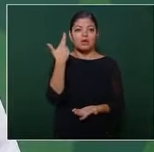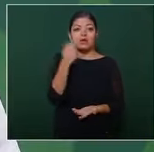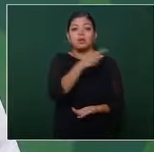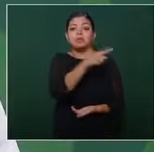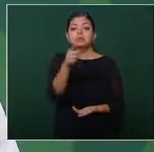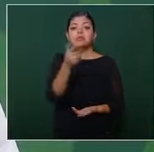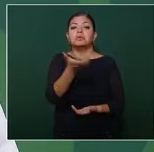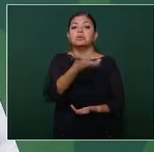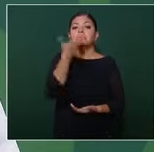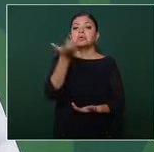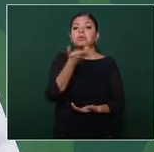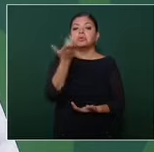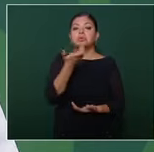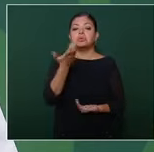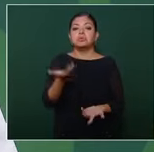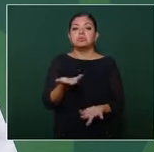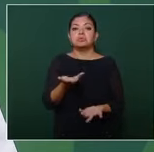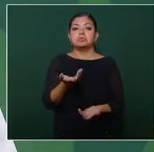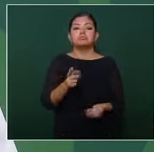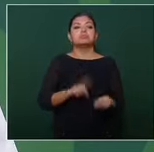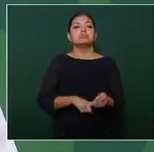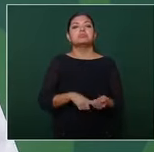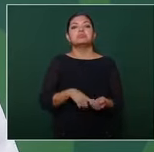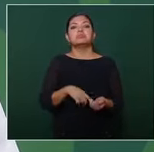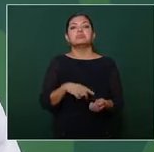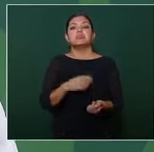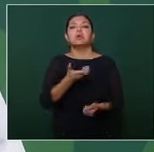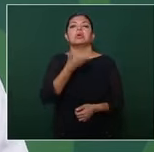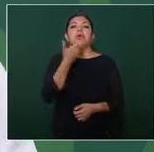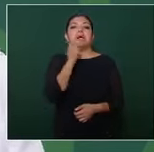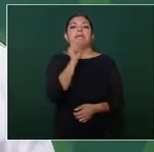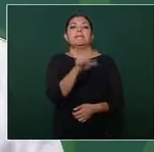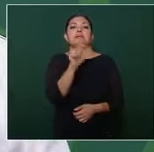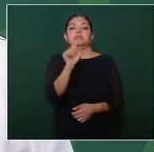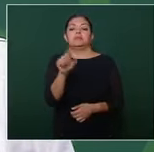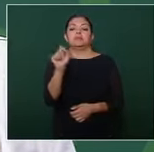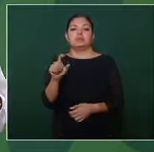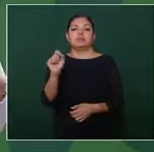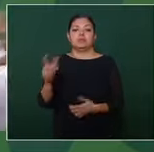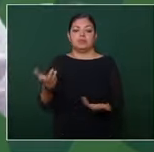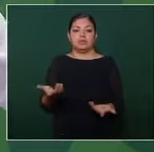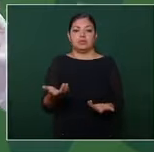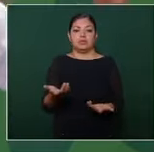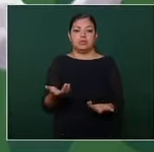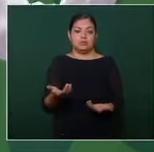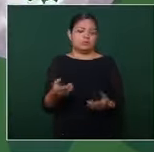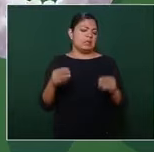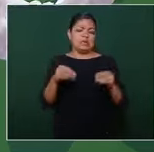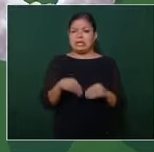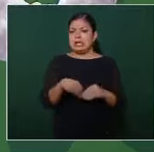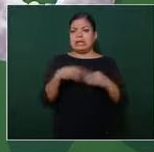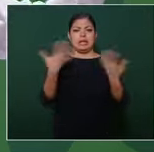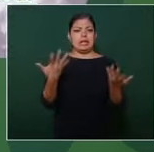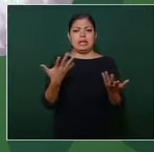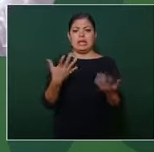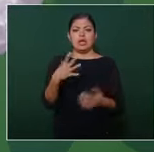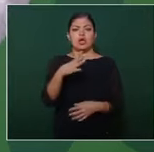ese papel claro han habido momentos